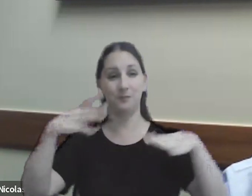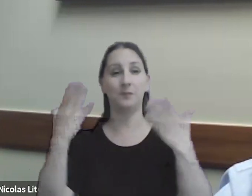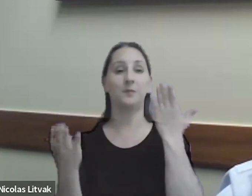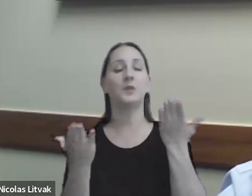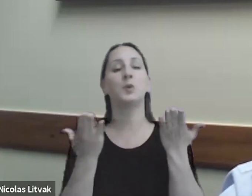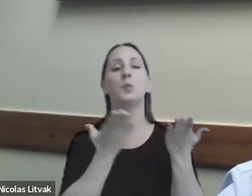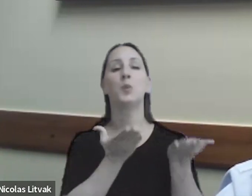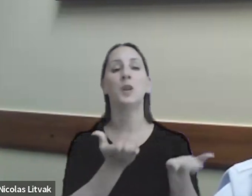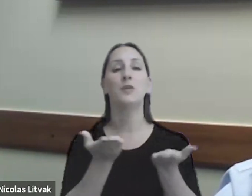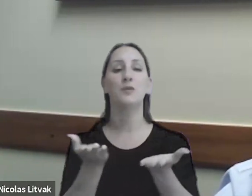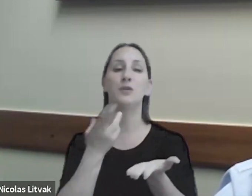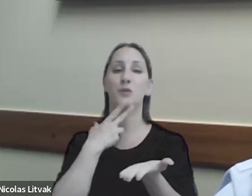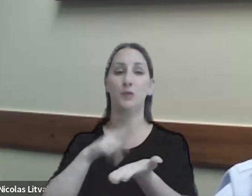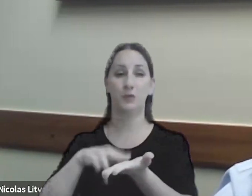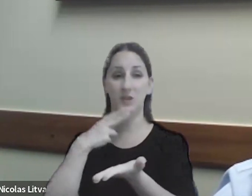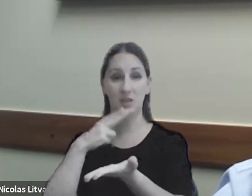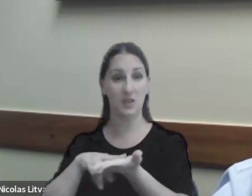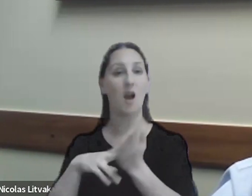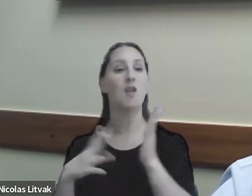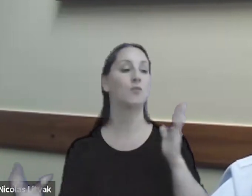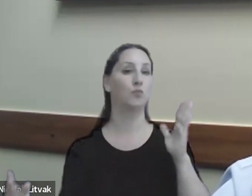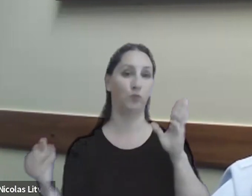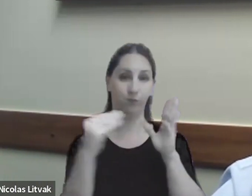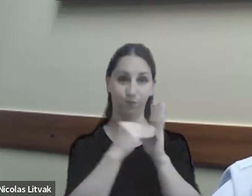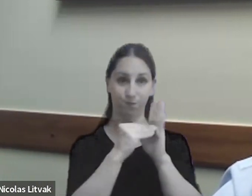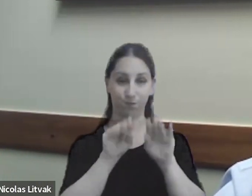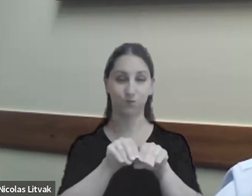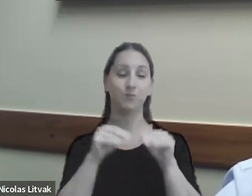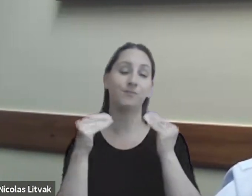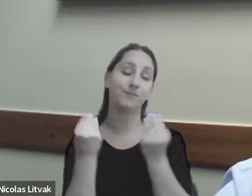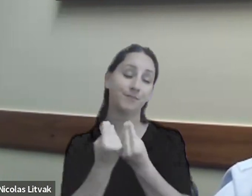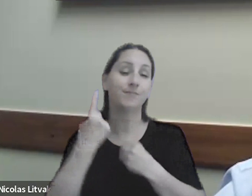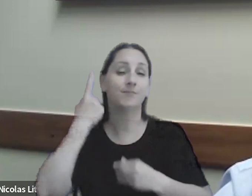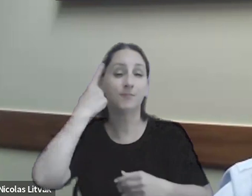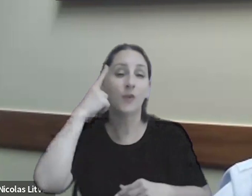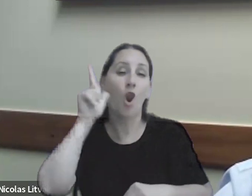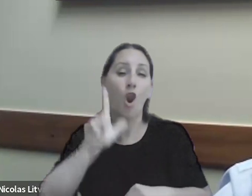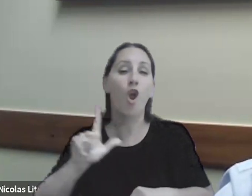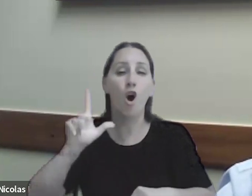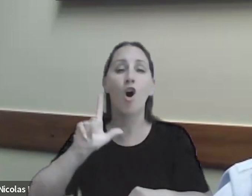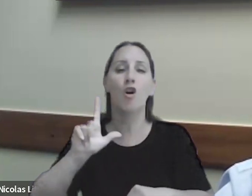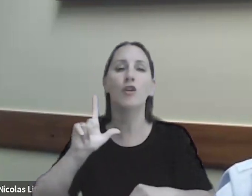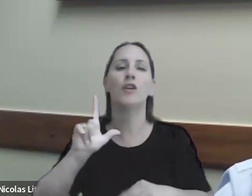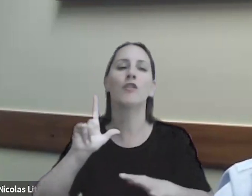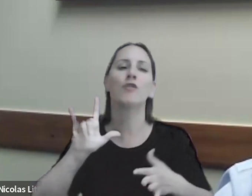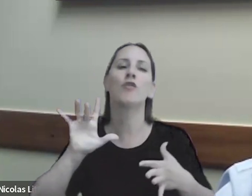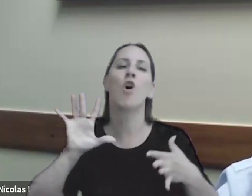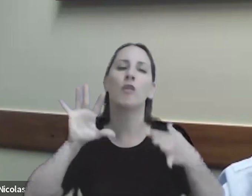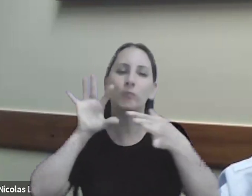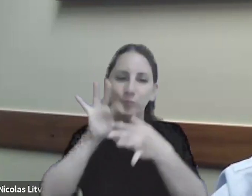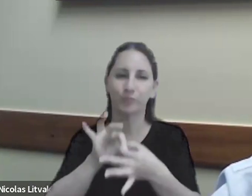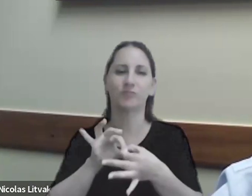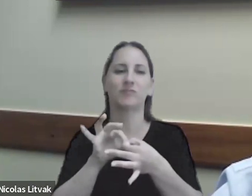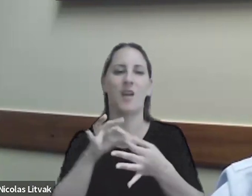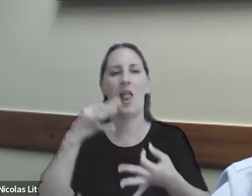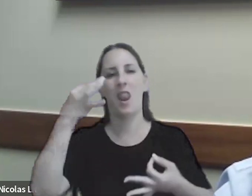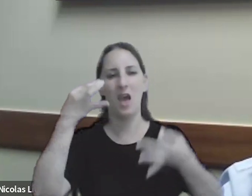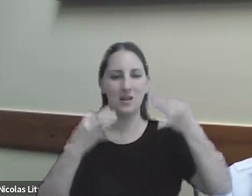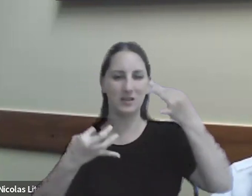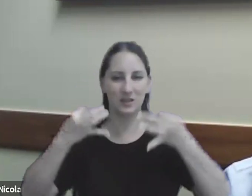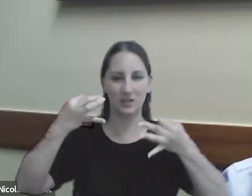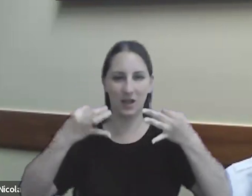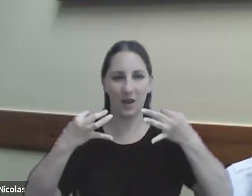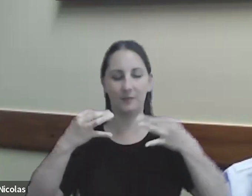fiscales y están incorporados en los resultados sería lógico que también se tomen en la compañía bajo análisis y